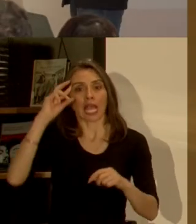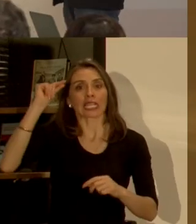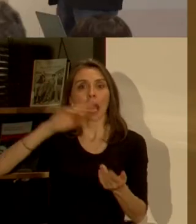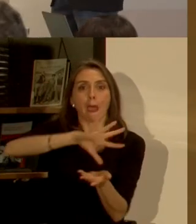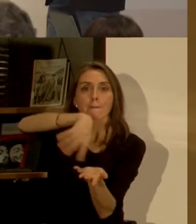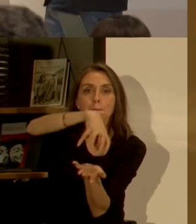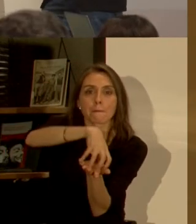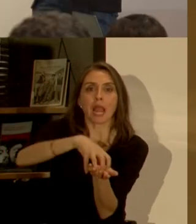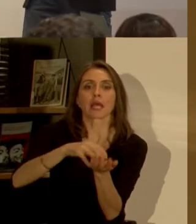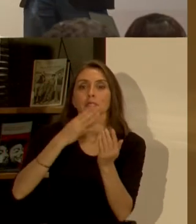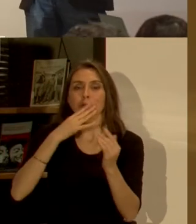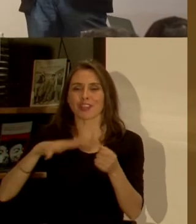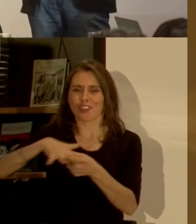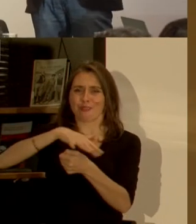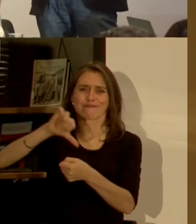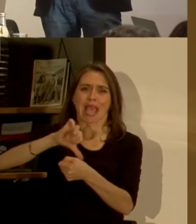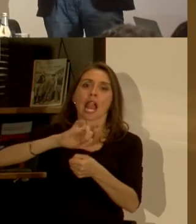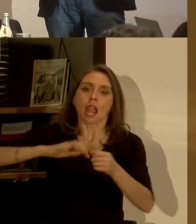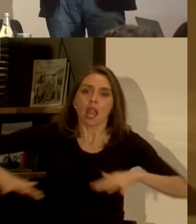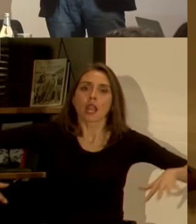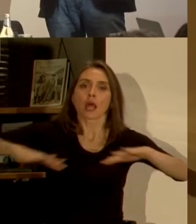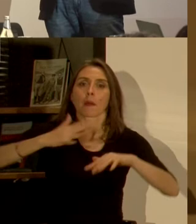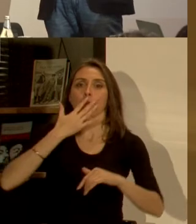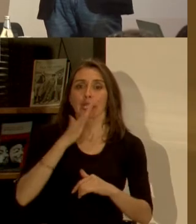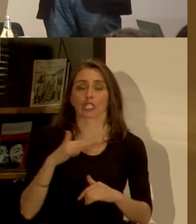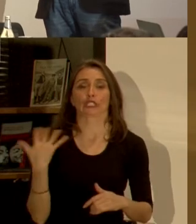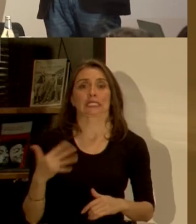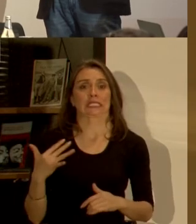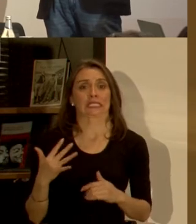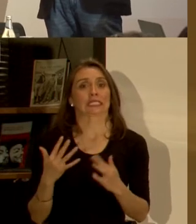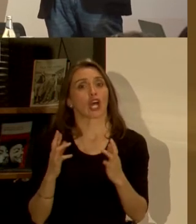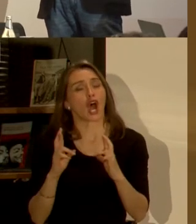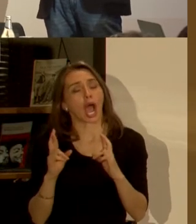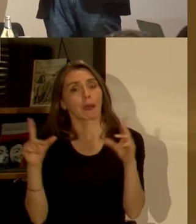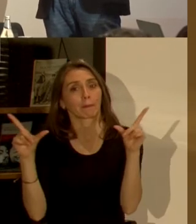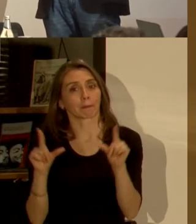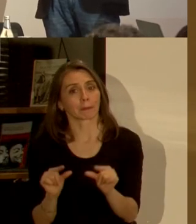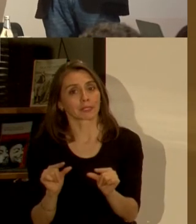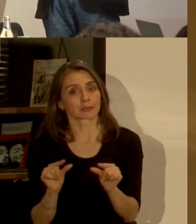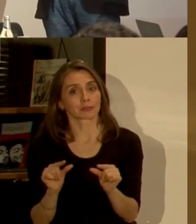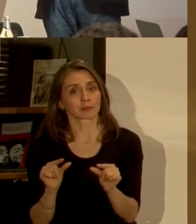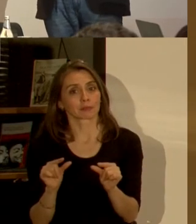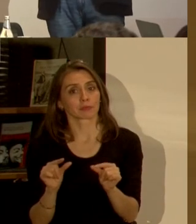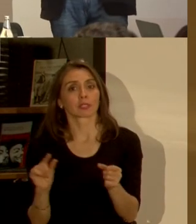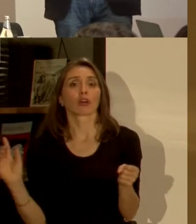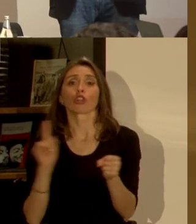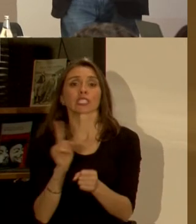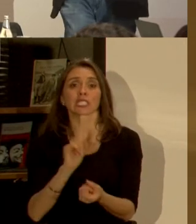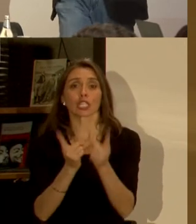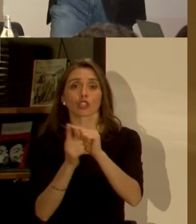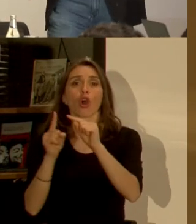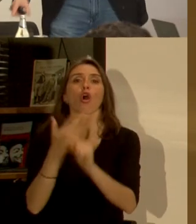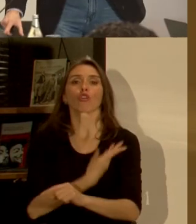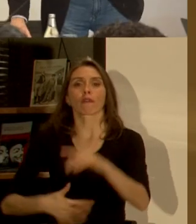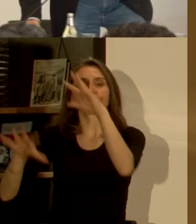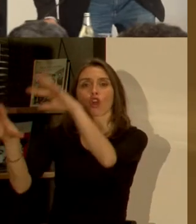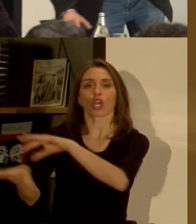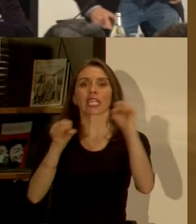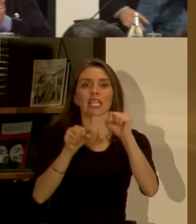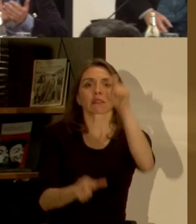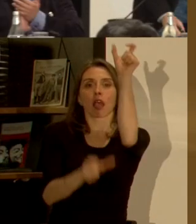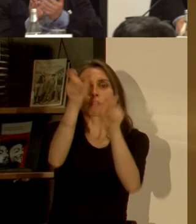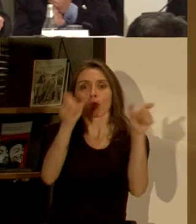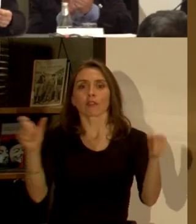inversión para mejorar entornos y en algunos casos críticos esperemos que sean los menores expropiación y demolición muchas gracias muchas